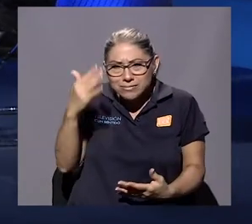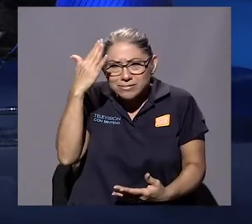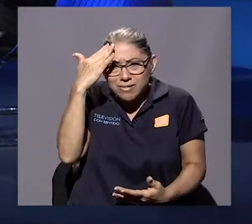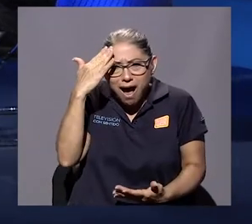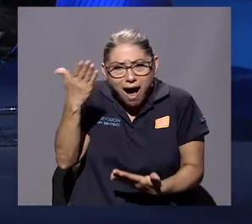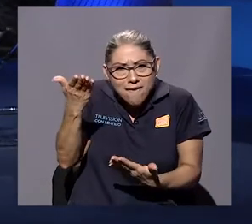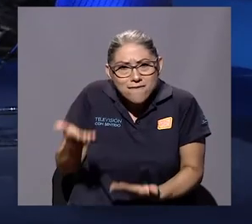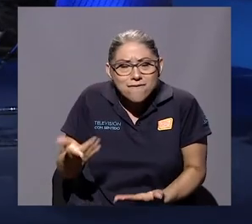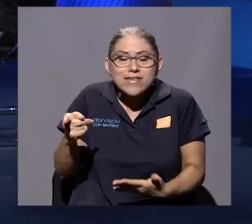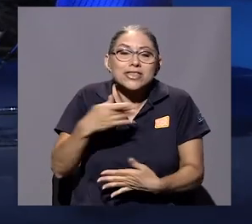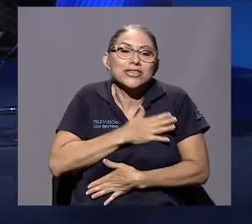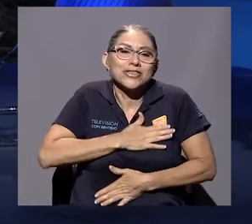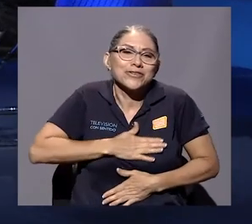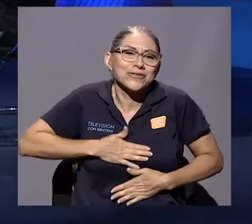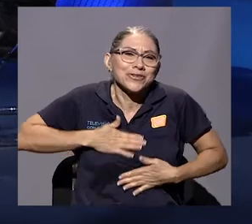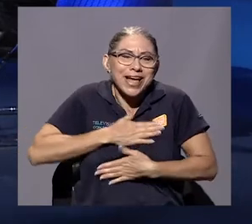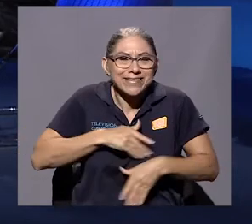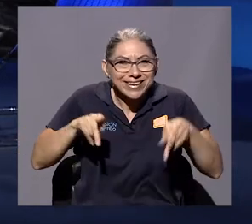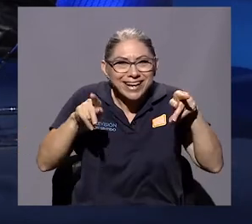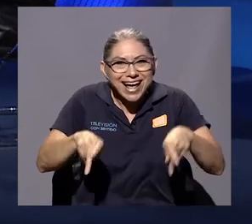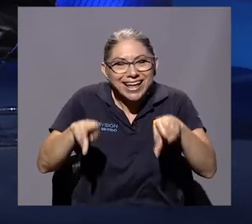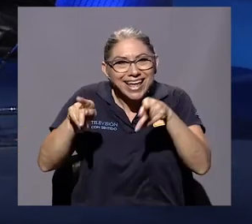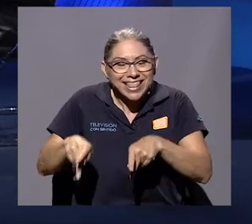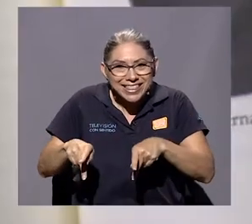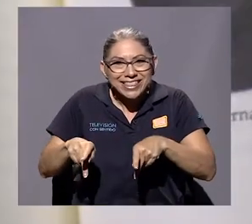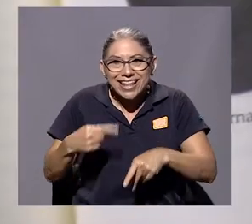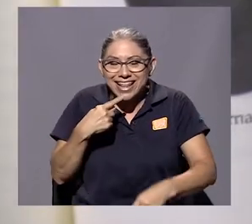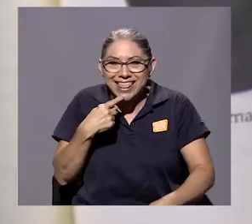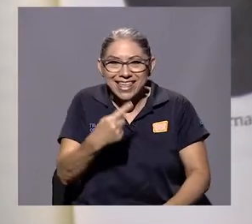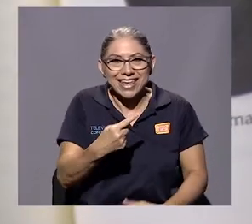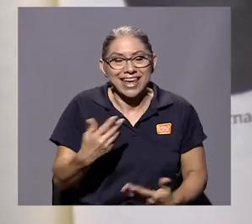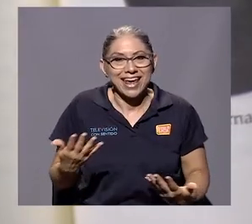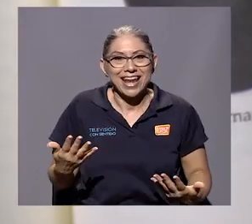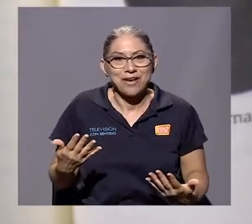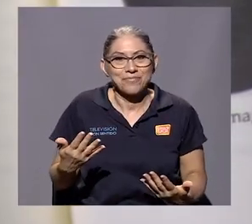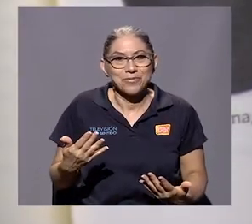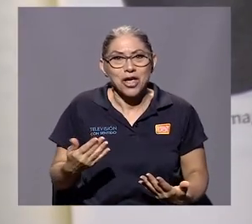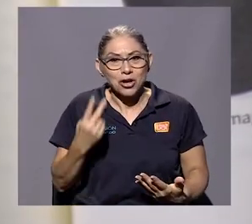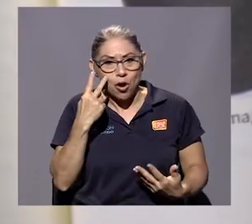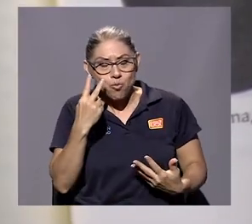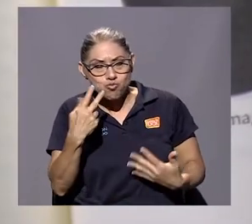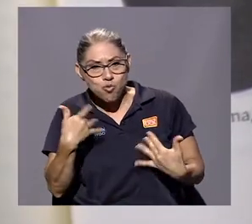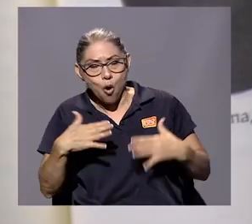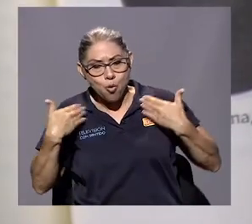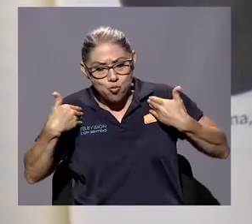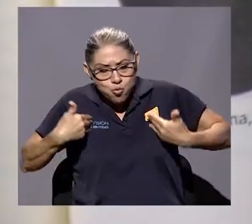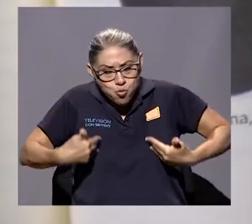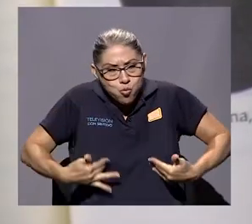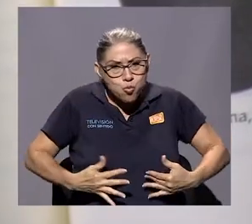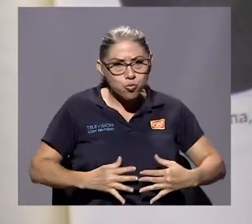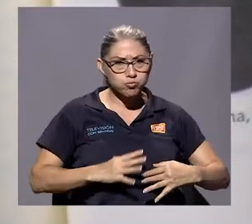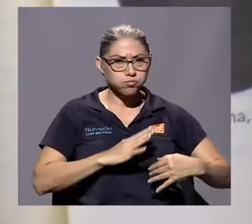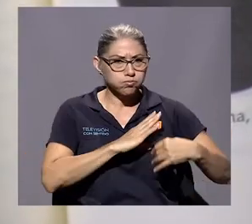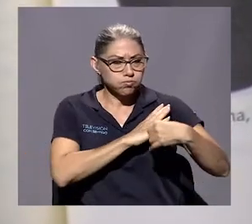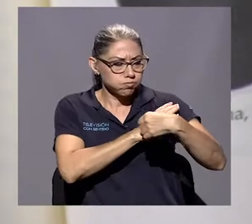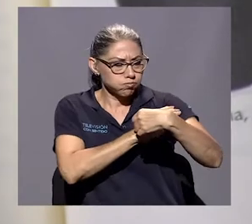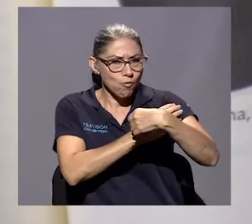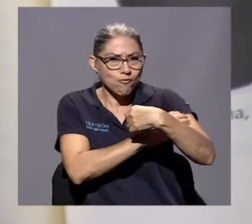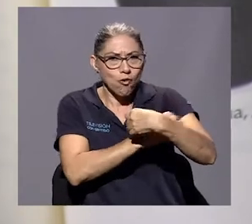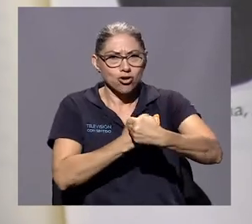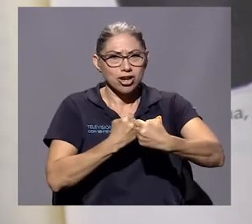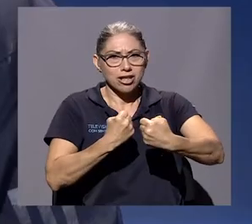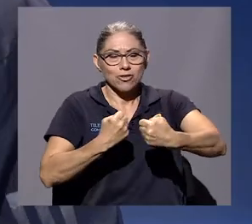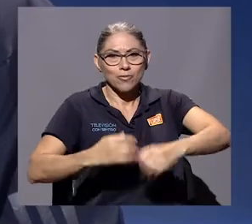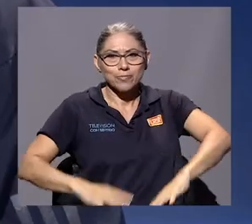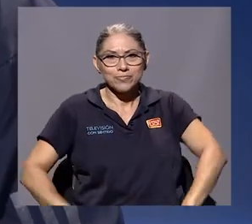él sabía eso, y él disfrutaba de que la gente le dijera lo fornido que era. Claro,